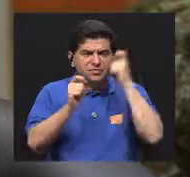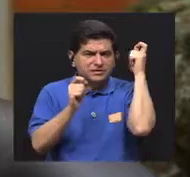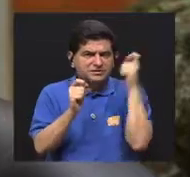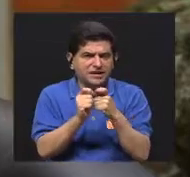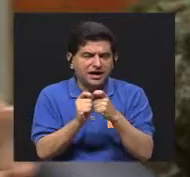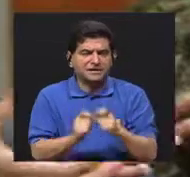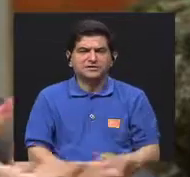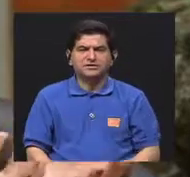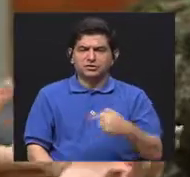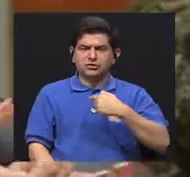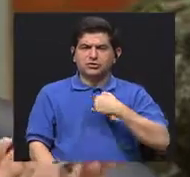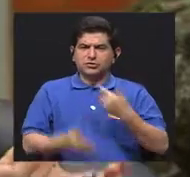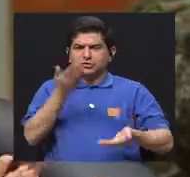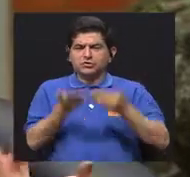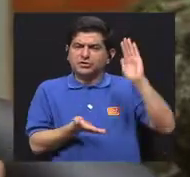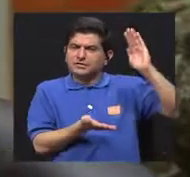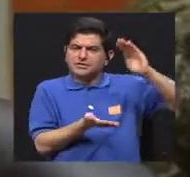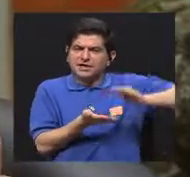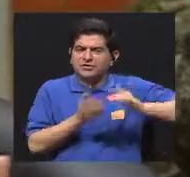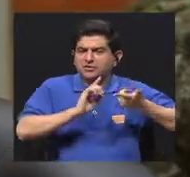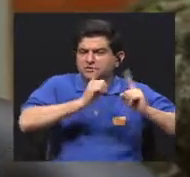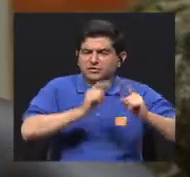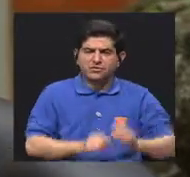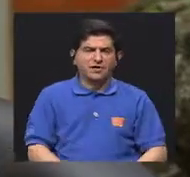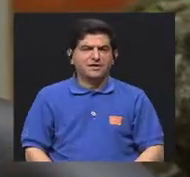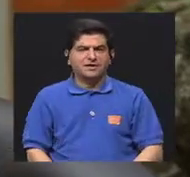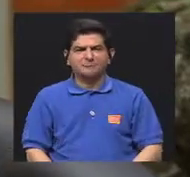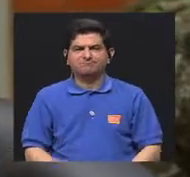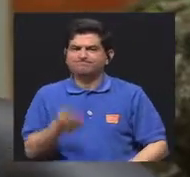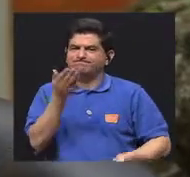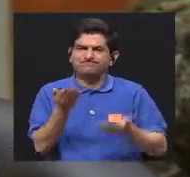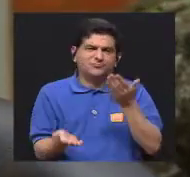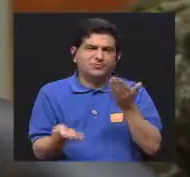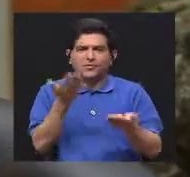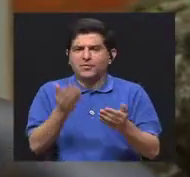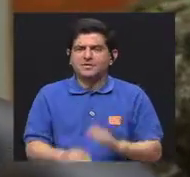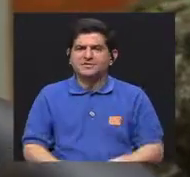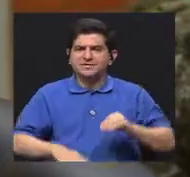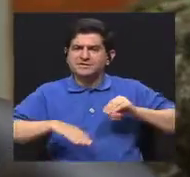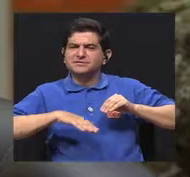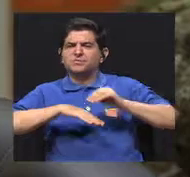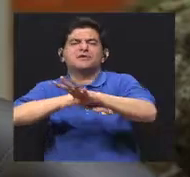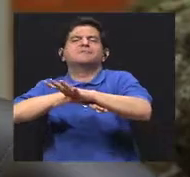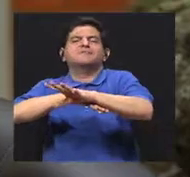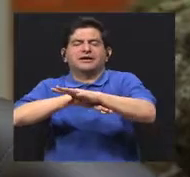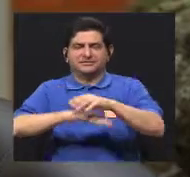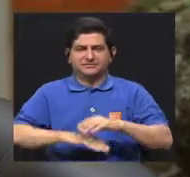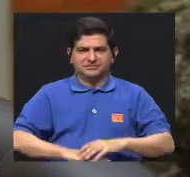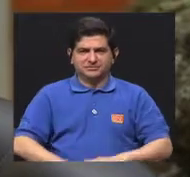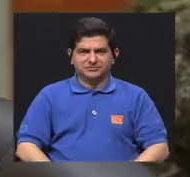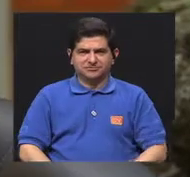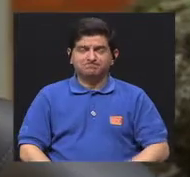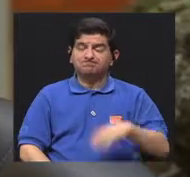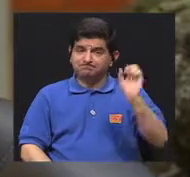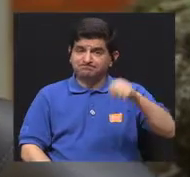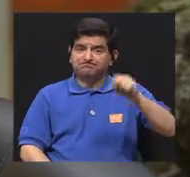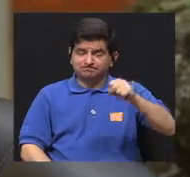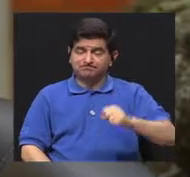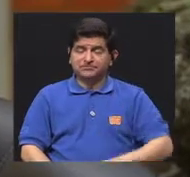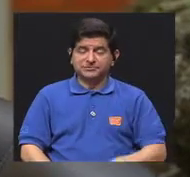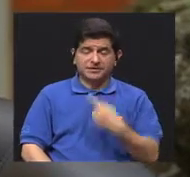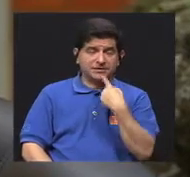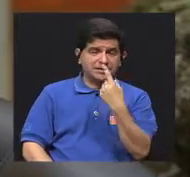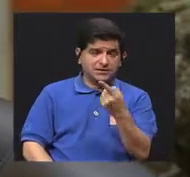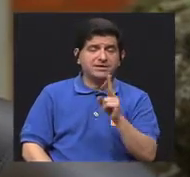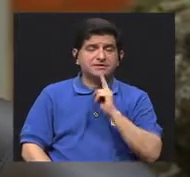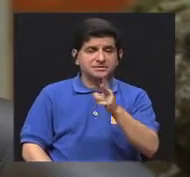bueno, en dónde puedo entonces tal vez reducir para no tener como el efecto ahí. Entonces, sí, es cierto